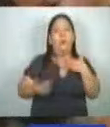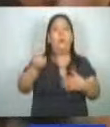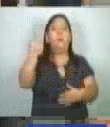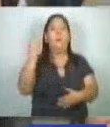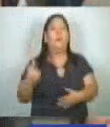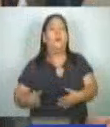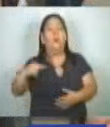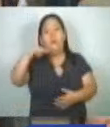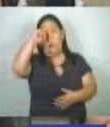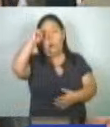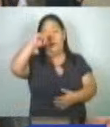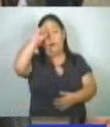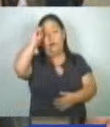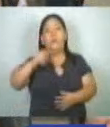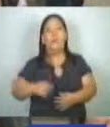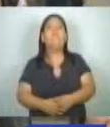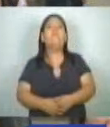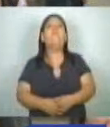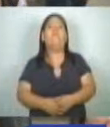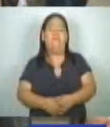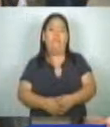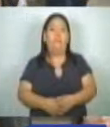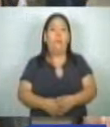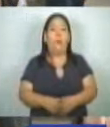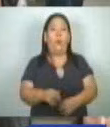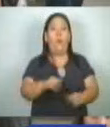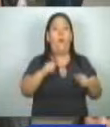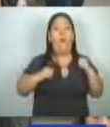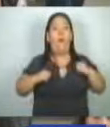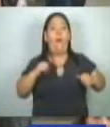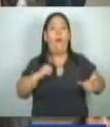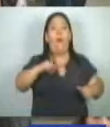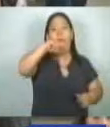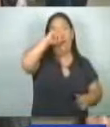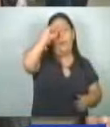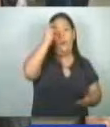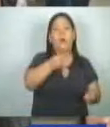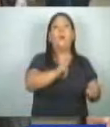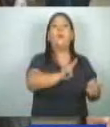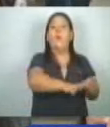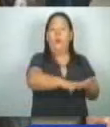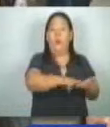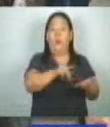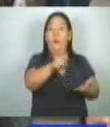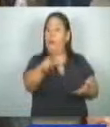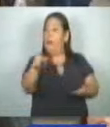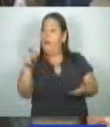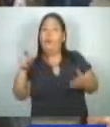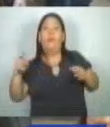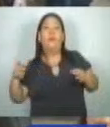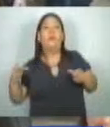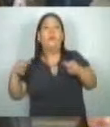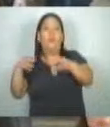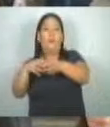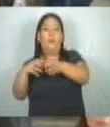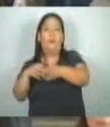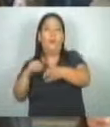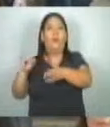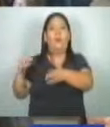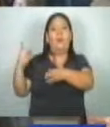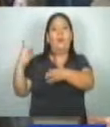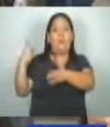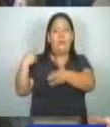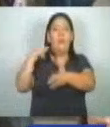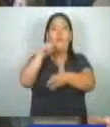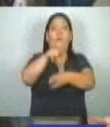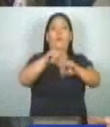Ministerio de Trabajo. Existe el contrato fraude y ustedes, junto con sus directivos, ustedes con